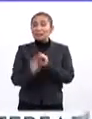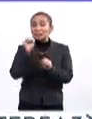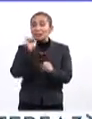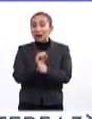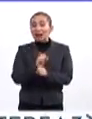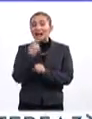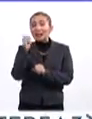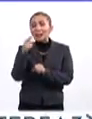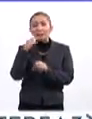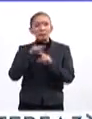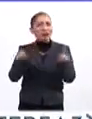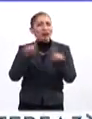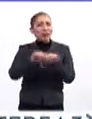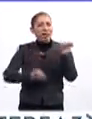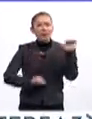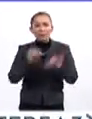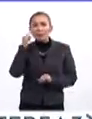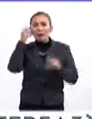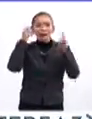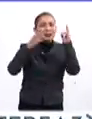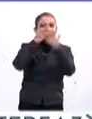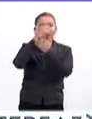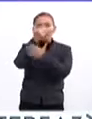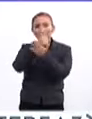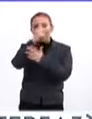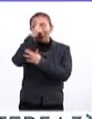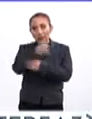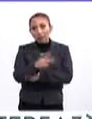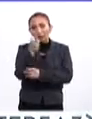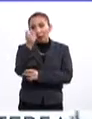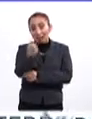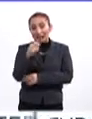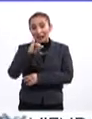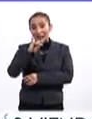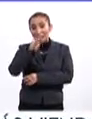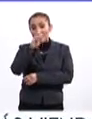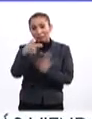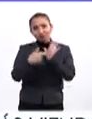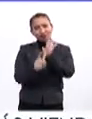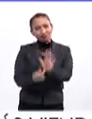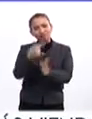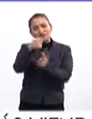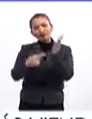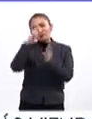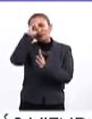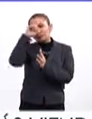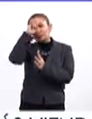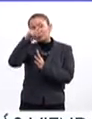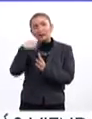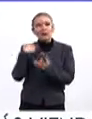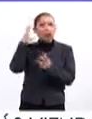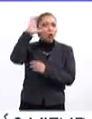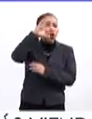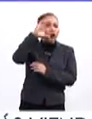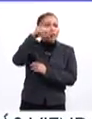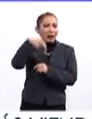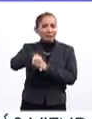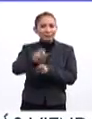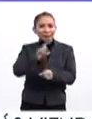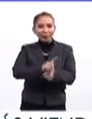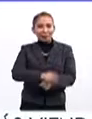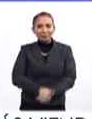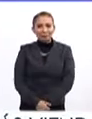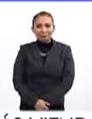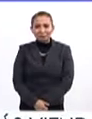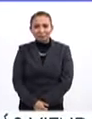semana y con él muchas actividades para visitar en la Ciudad de México, por eso en Interfast te presentamos las recomendaciones culturales para estos días.